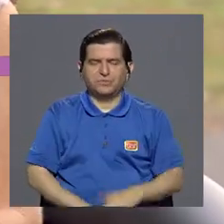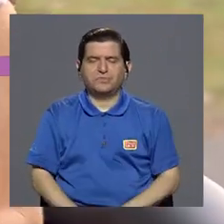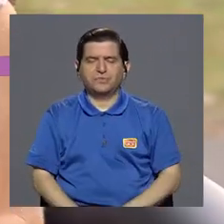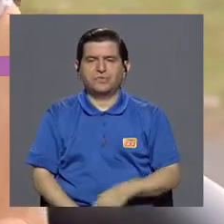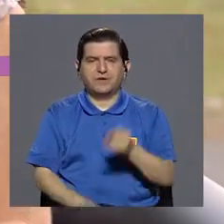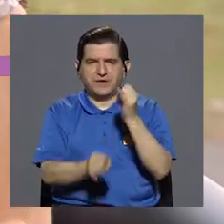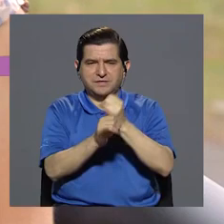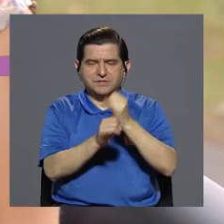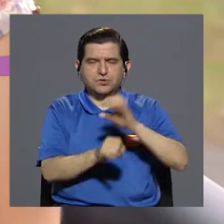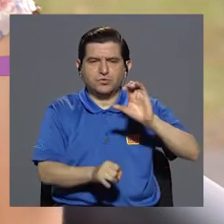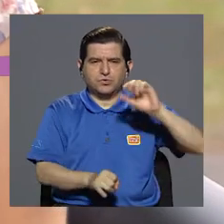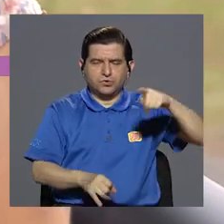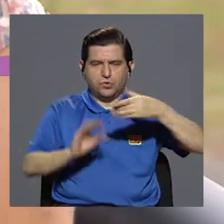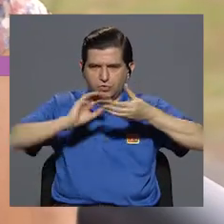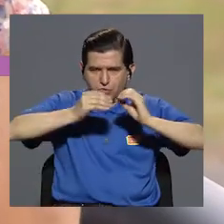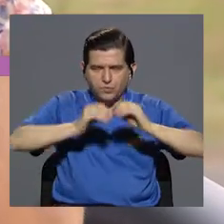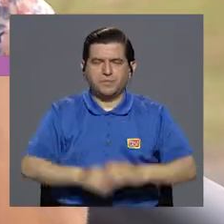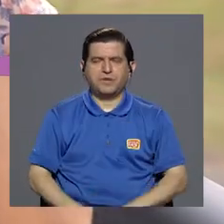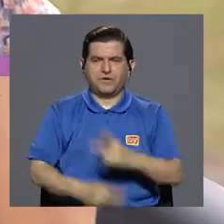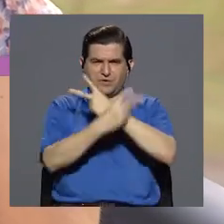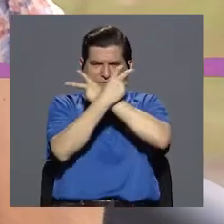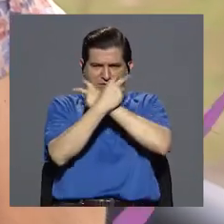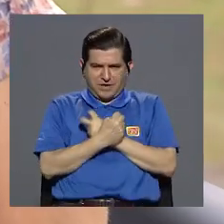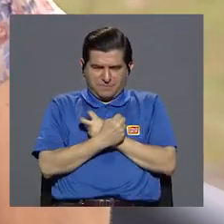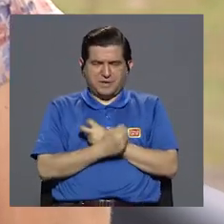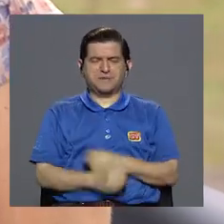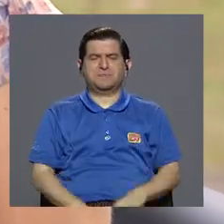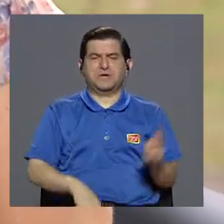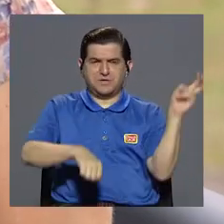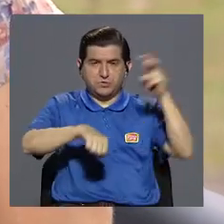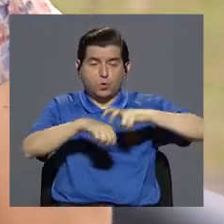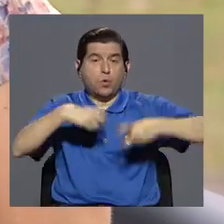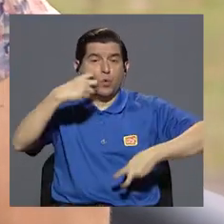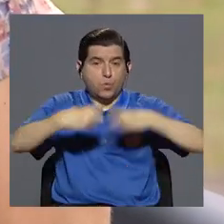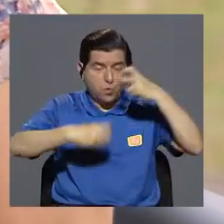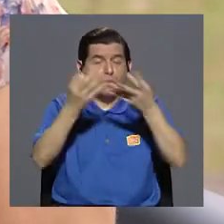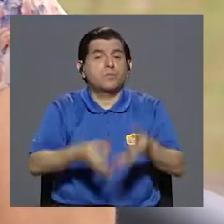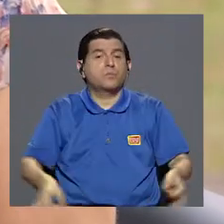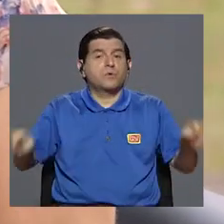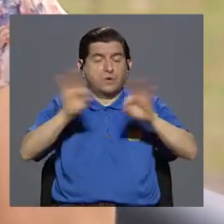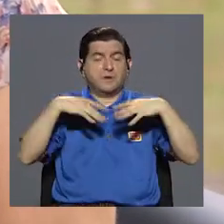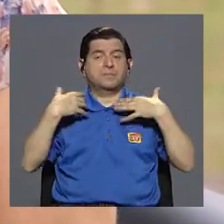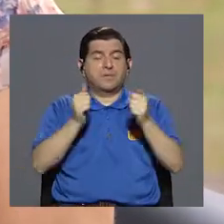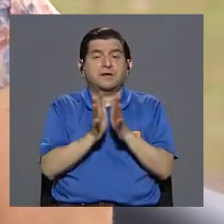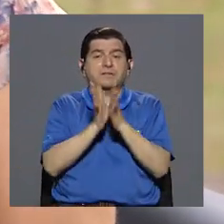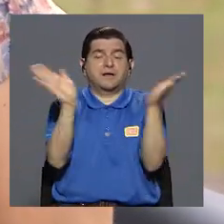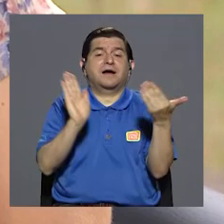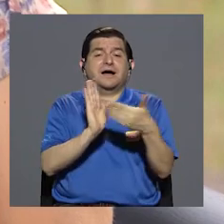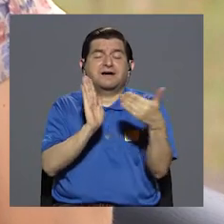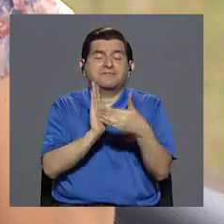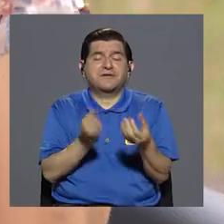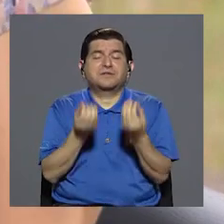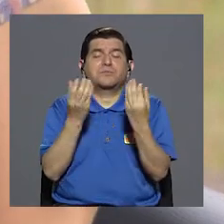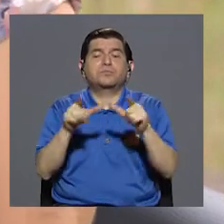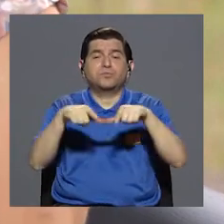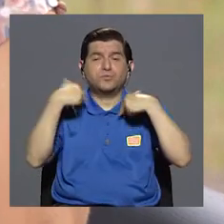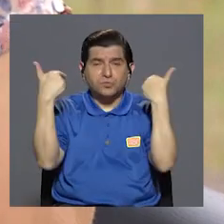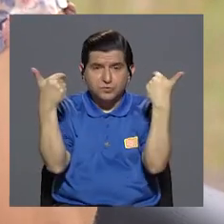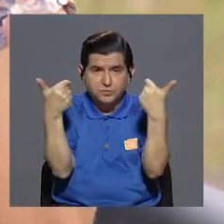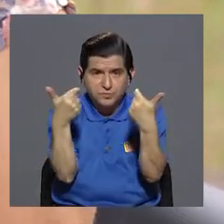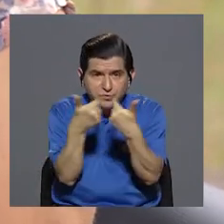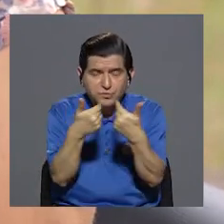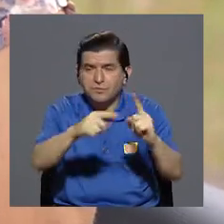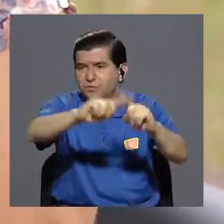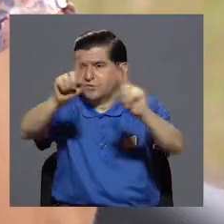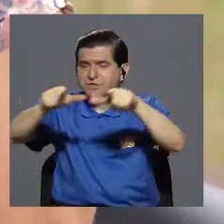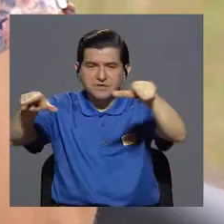Según datos del Instituto Clodomiro Picado, el envenenamiento por mordedura es un serio problema de salud pública que afecta a muchos sectores